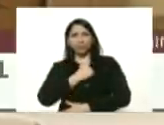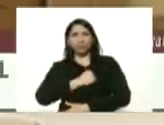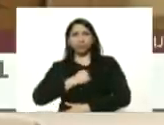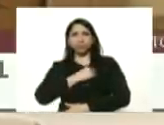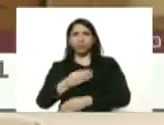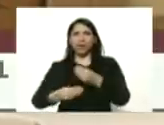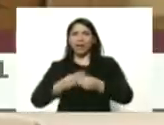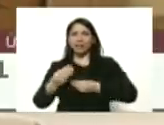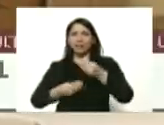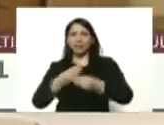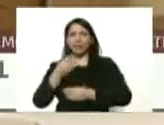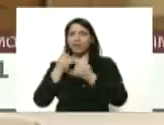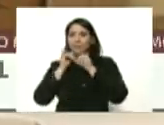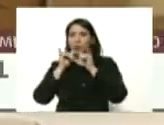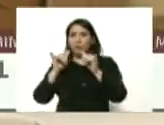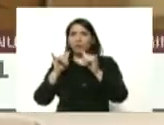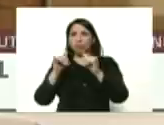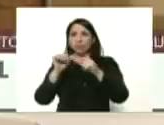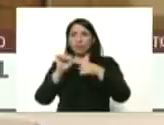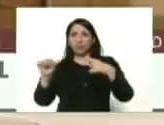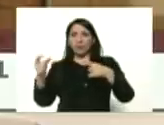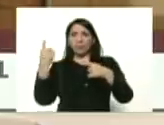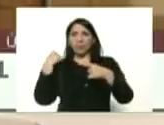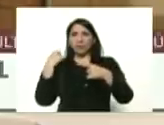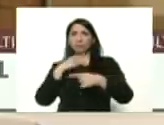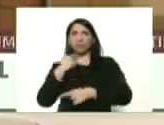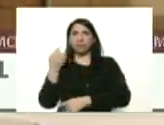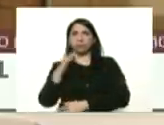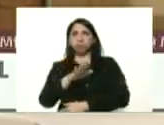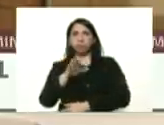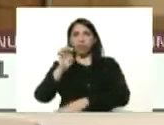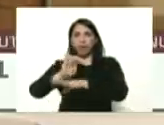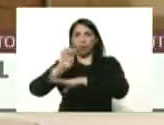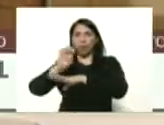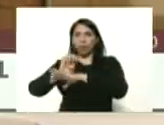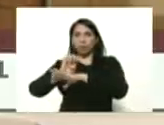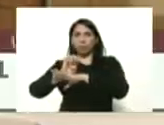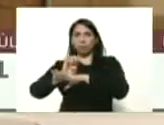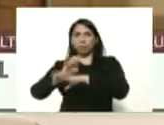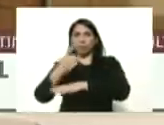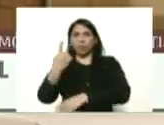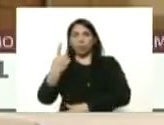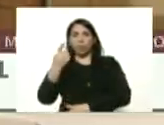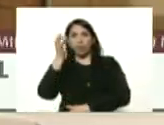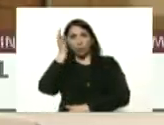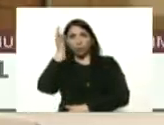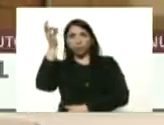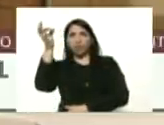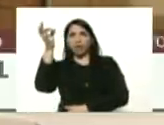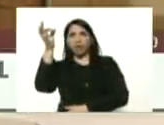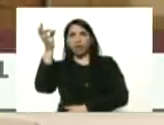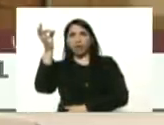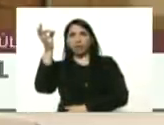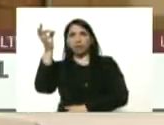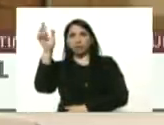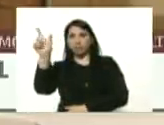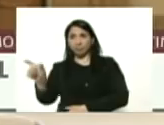referencia la semana pasada falleció en ecuador una concejala que